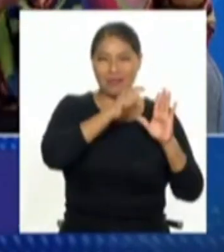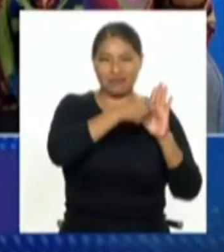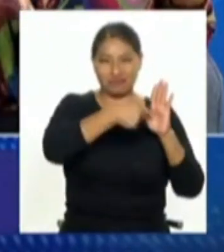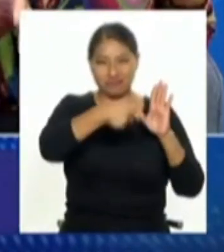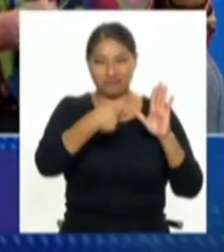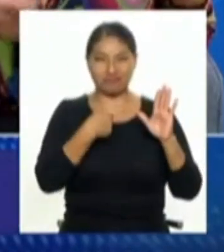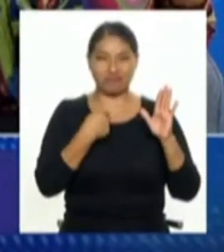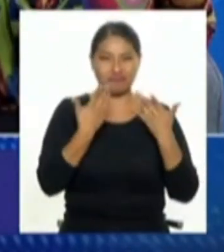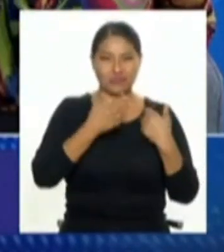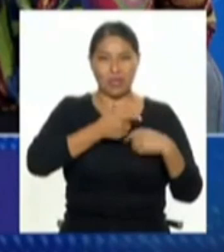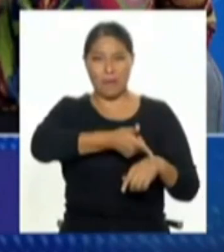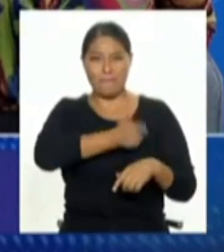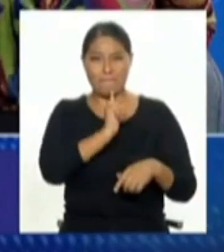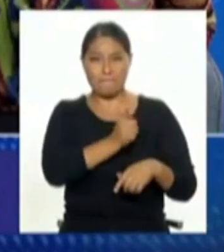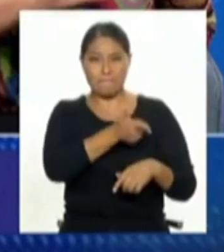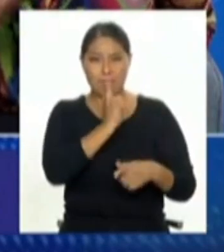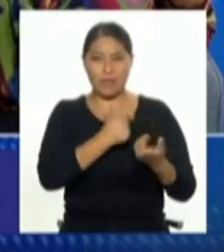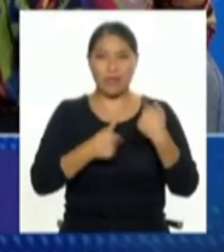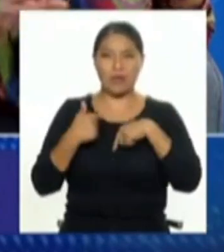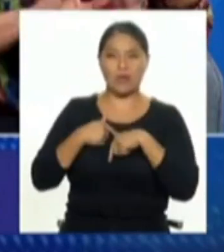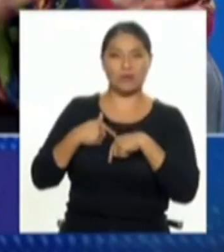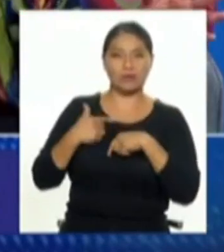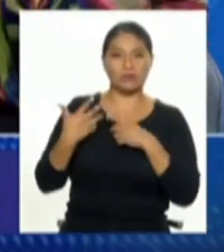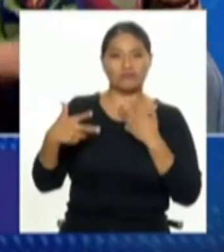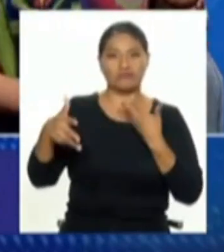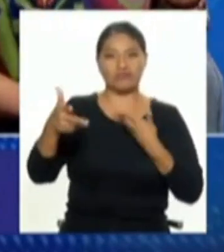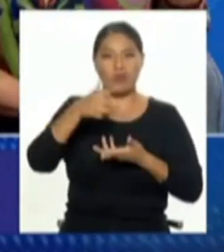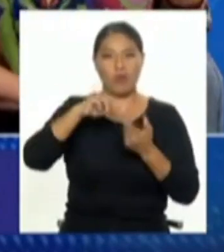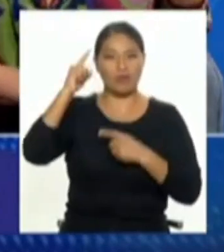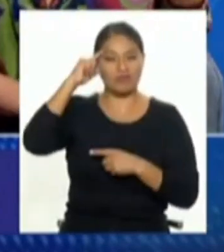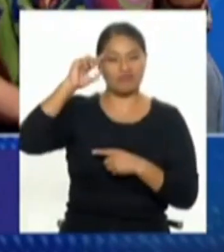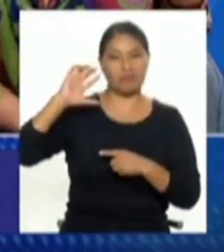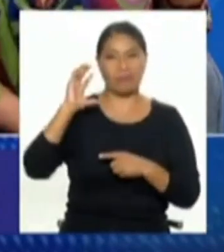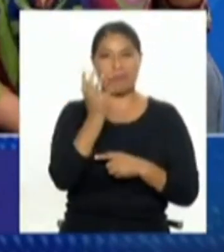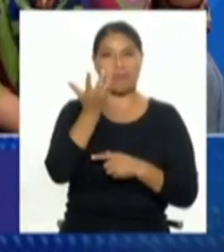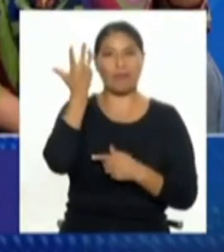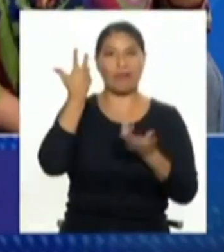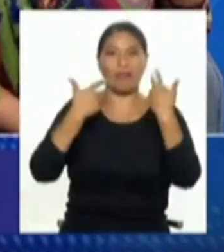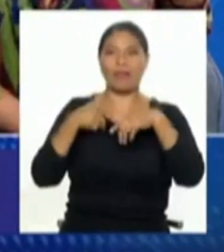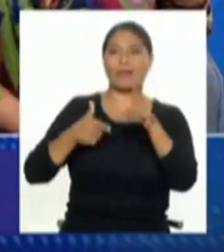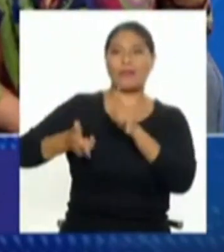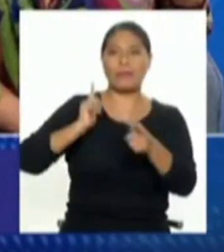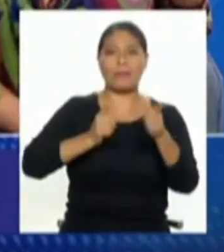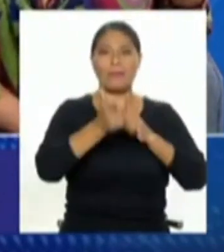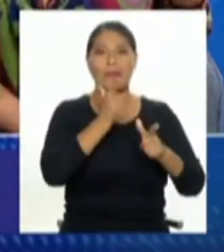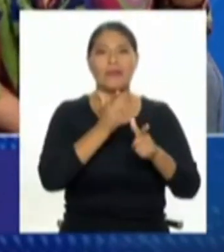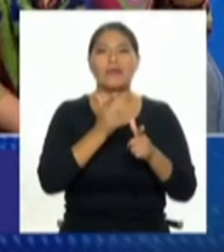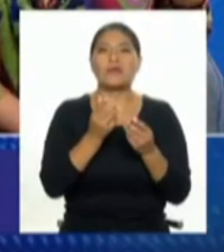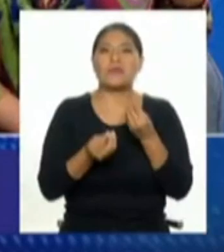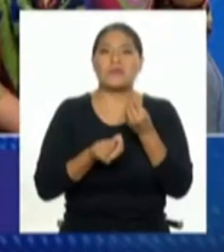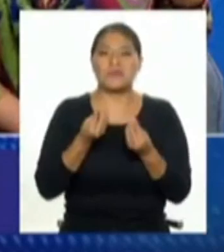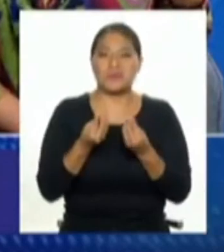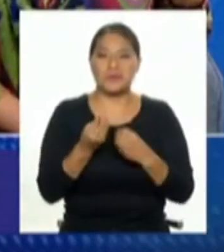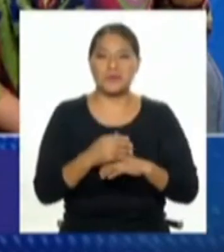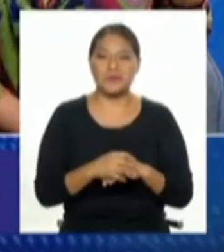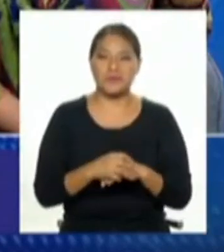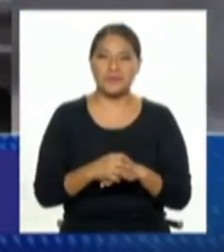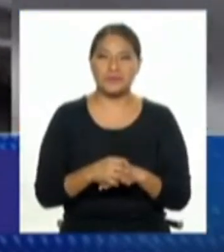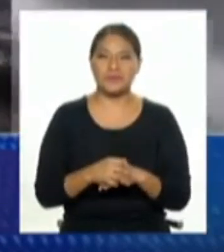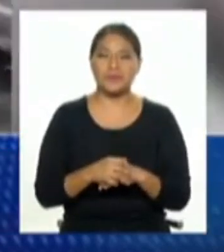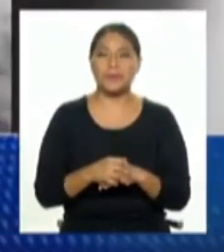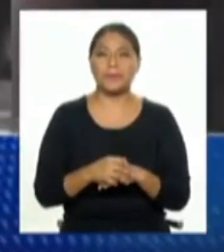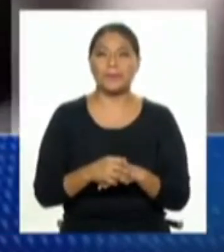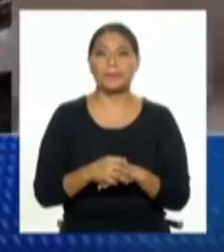Douglas un día de justicia y el hombre se rayó y, bueno, pues, en fin, hizo justicia por todos? Así es.